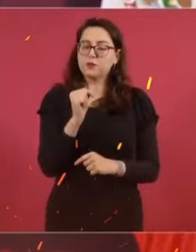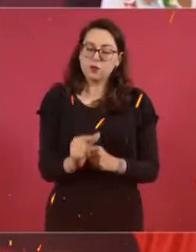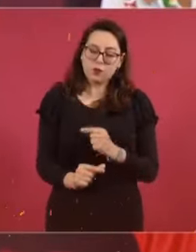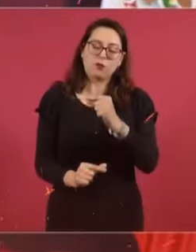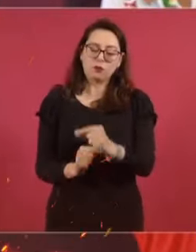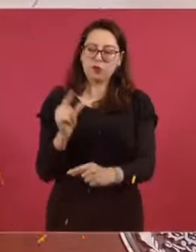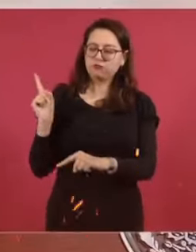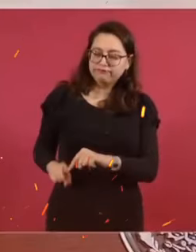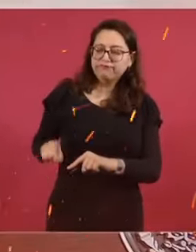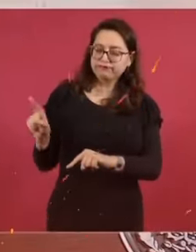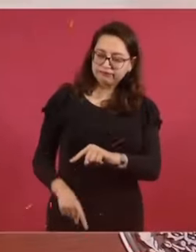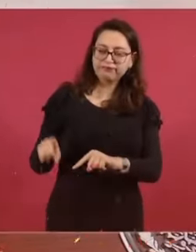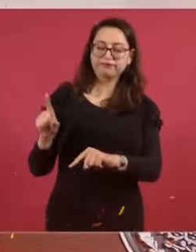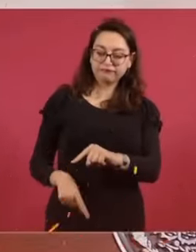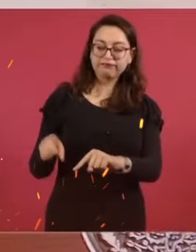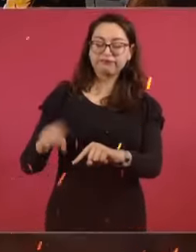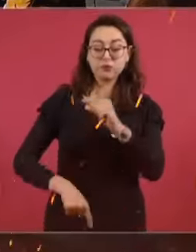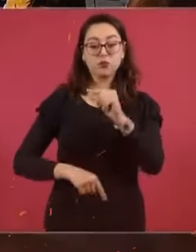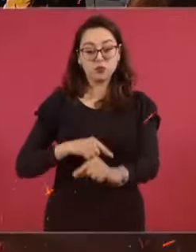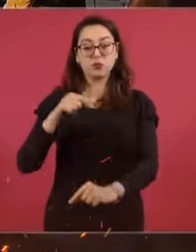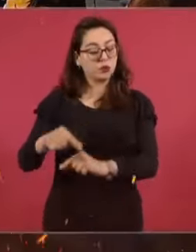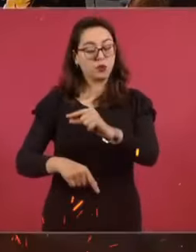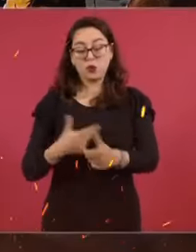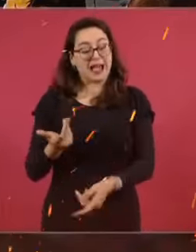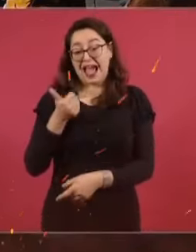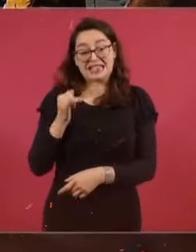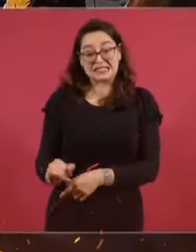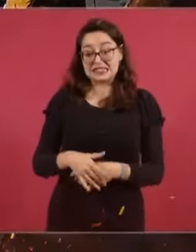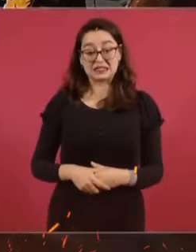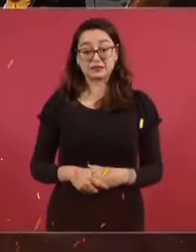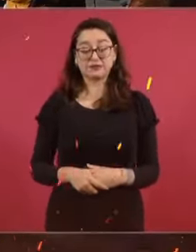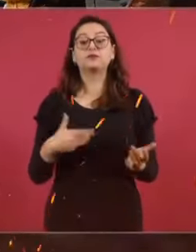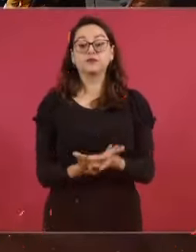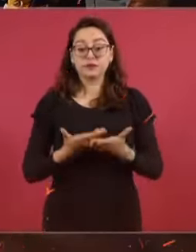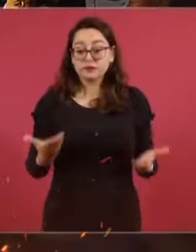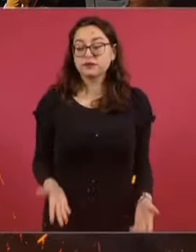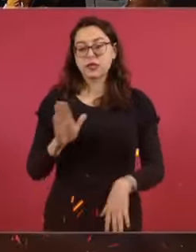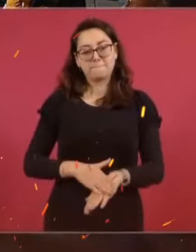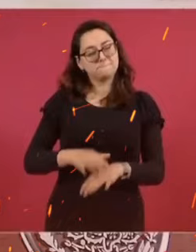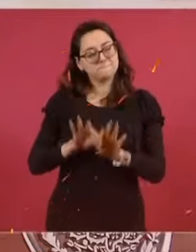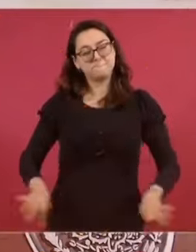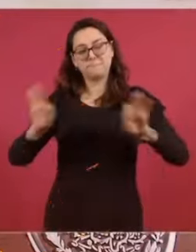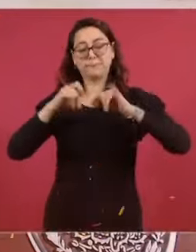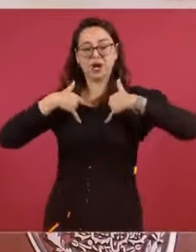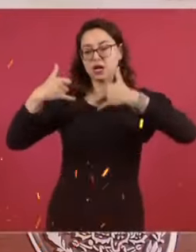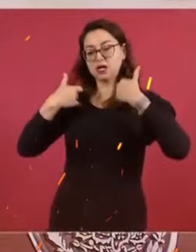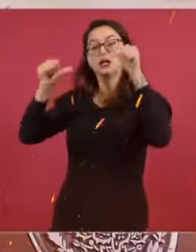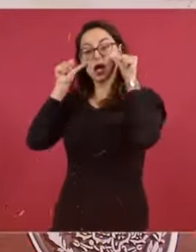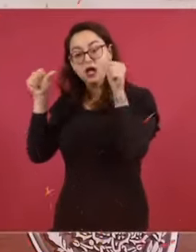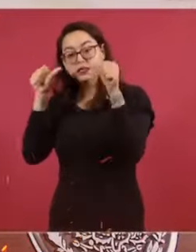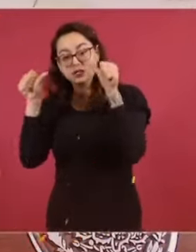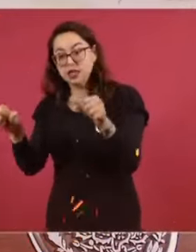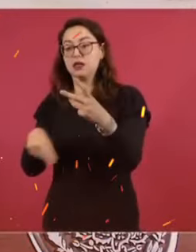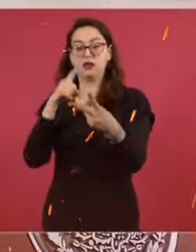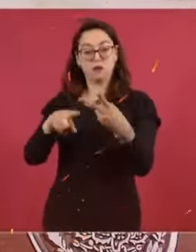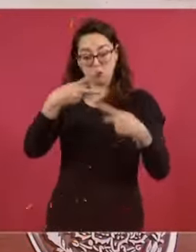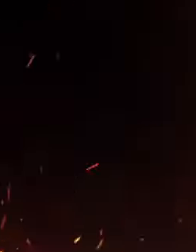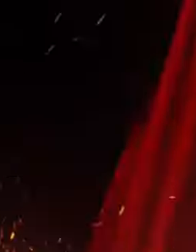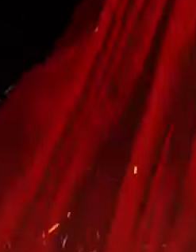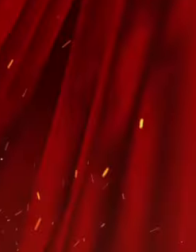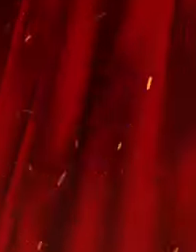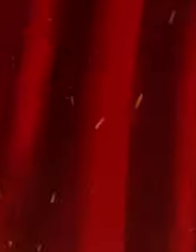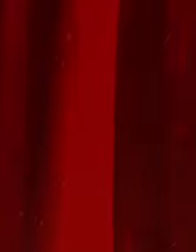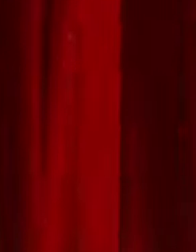bastante. Sobre todo porque ahora los jóvenes son atendidos. Sobre todo porque los pobres son atendidos.